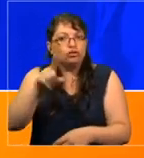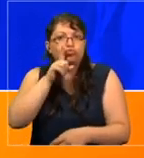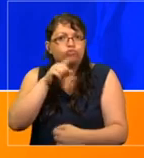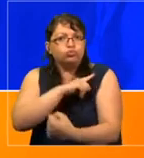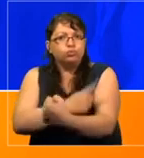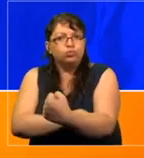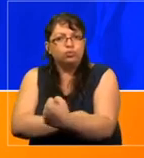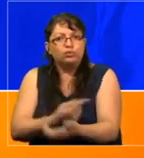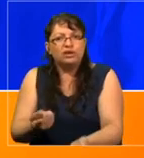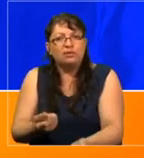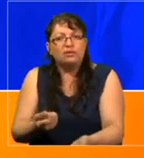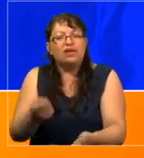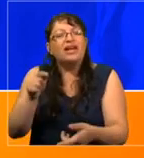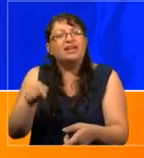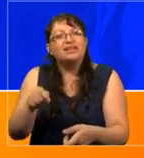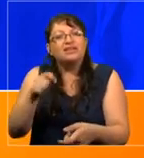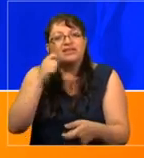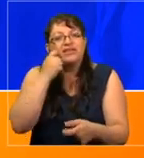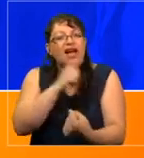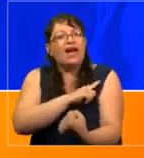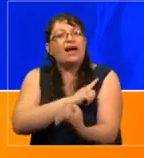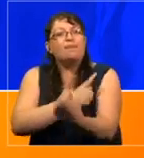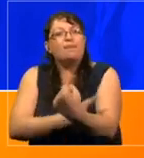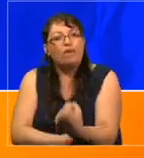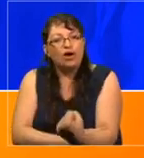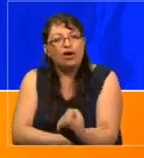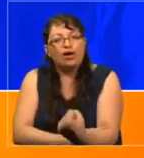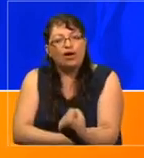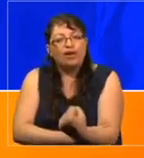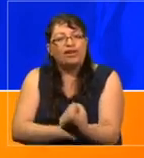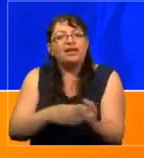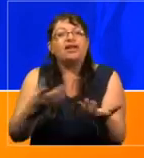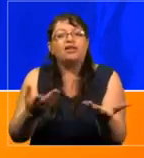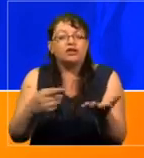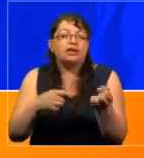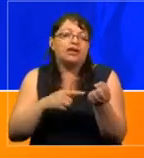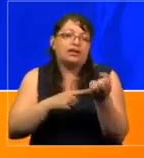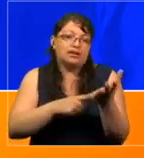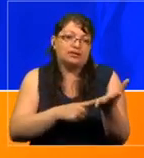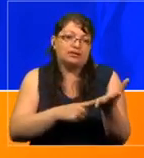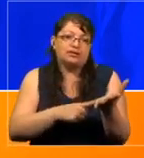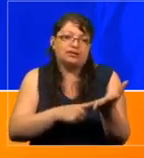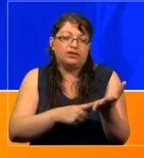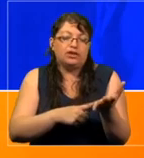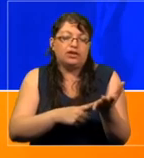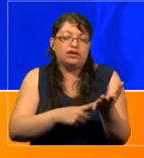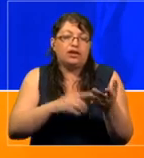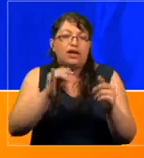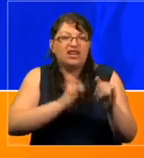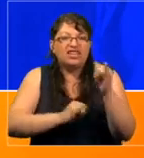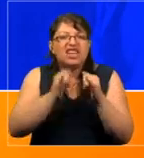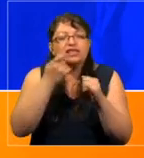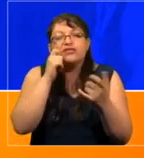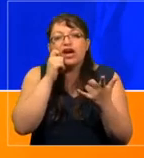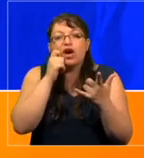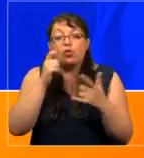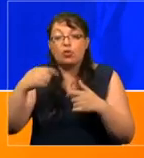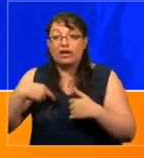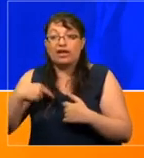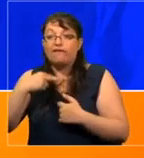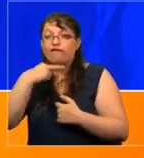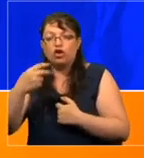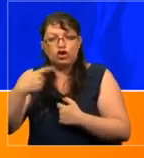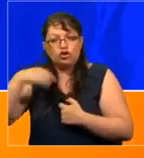Y aquí está el poder y la oportunidad de la tecnología digital, que actúa como megáfono de esa voz,